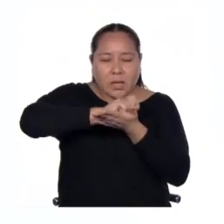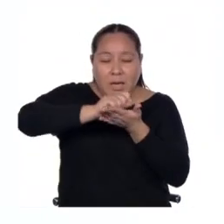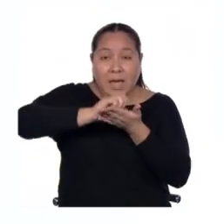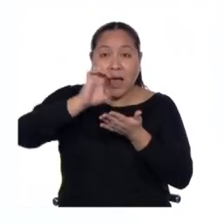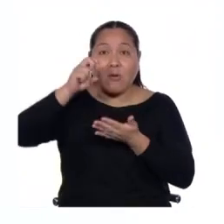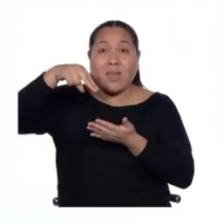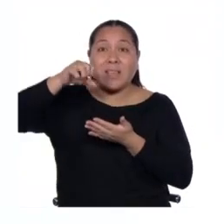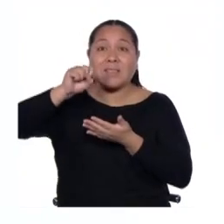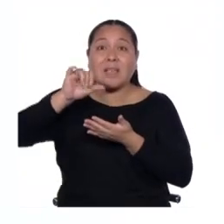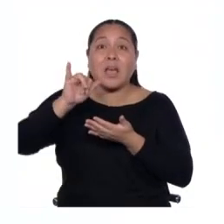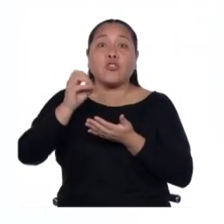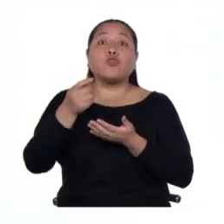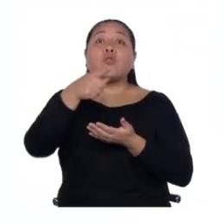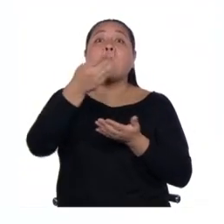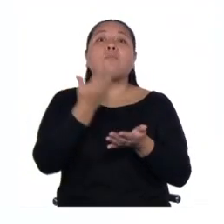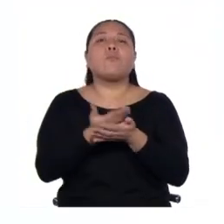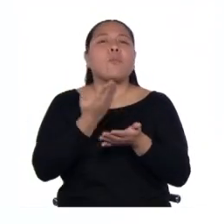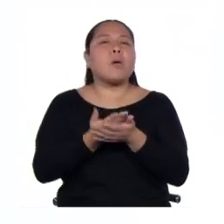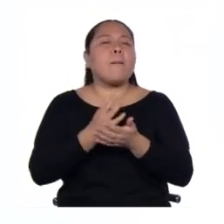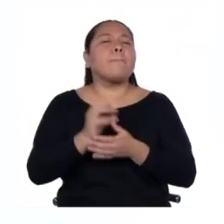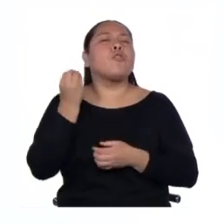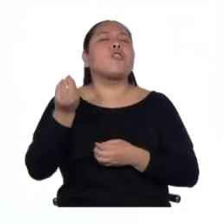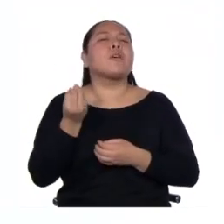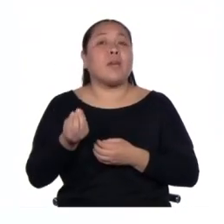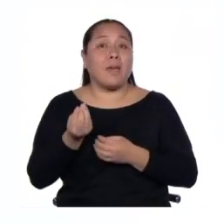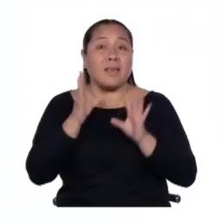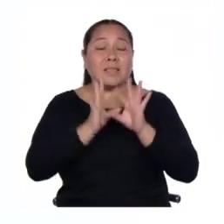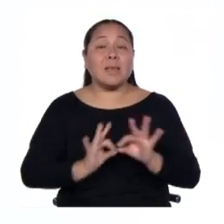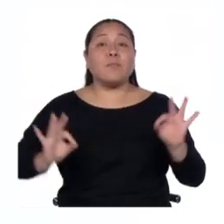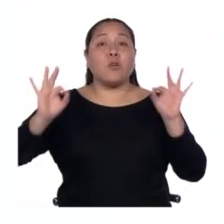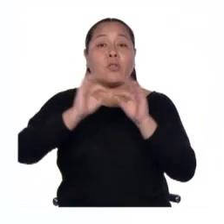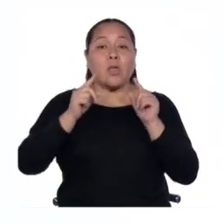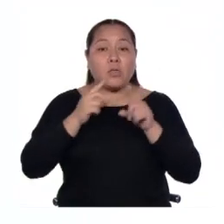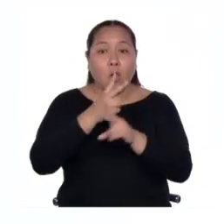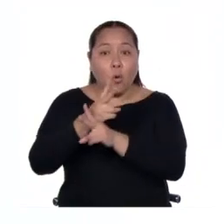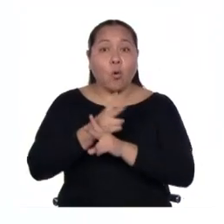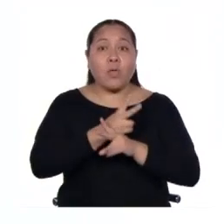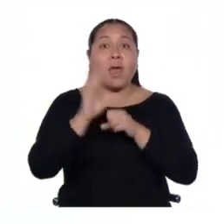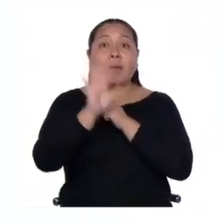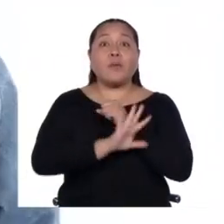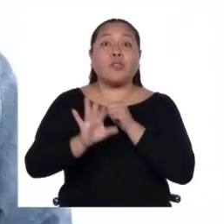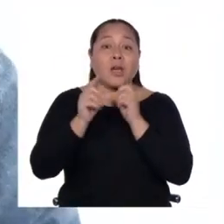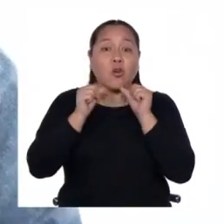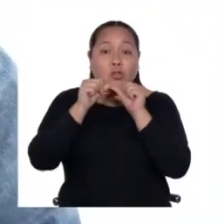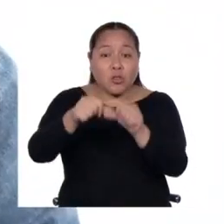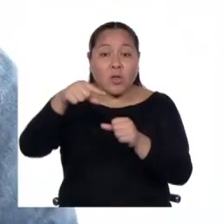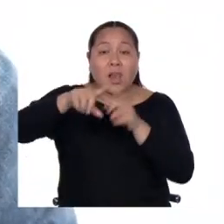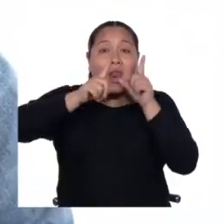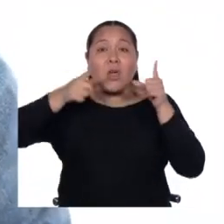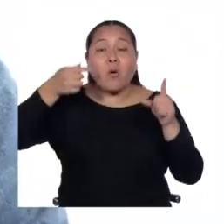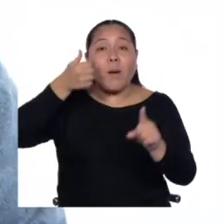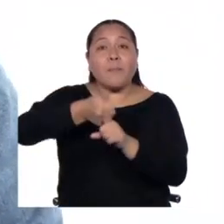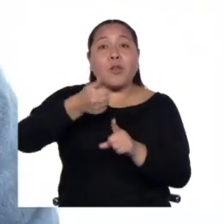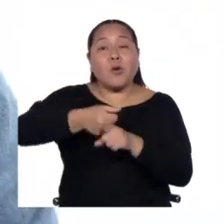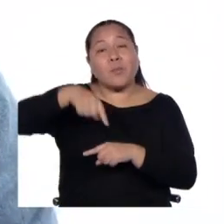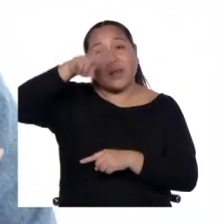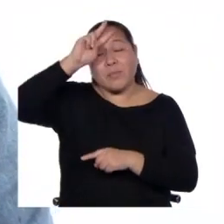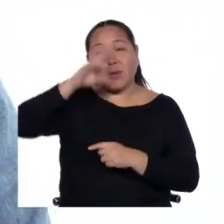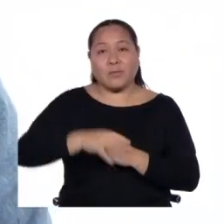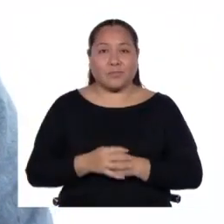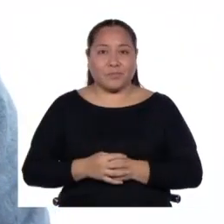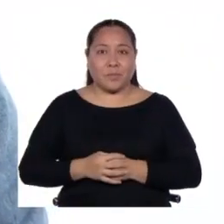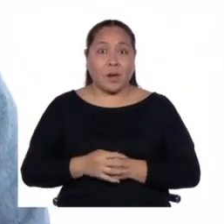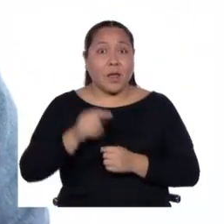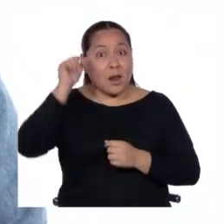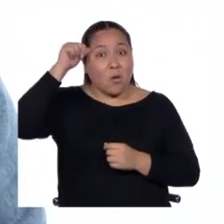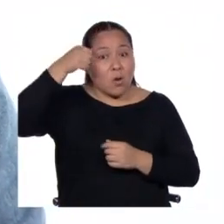en el que sustenten por qué es relevante conservar las lenguas originarias en el Perú. Recuerden compartir sus